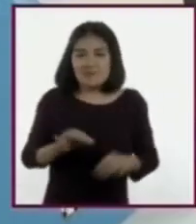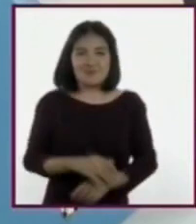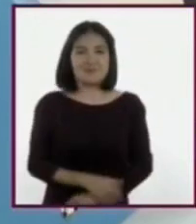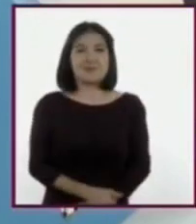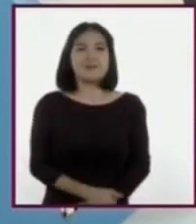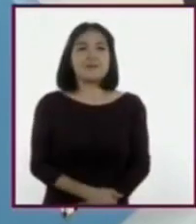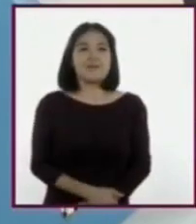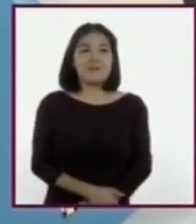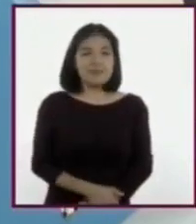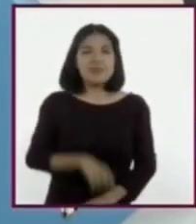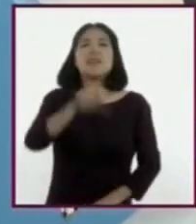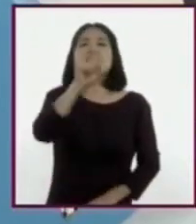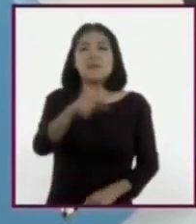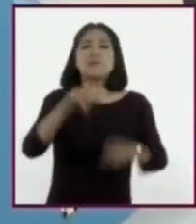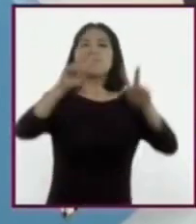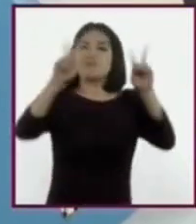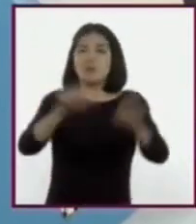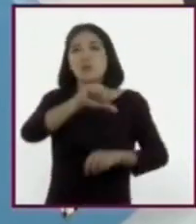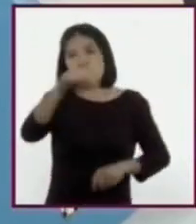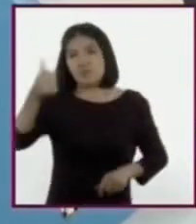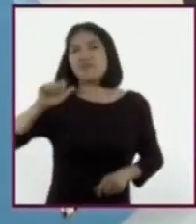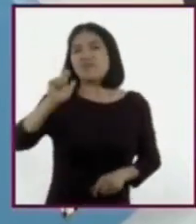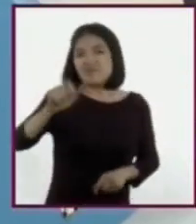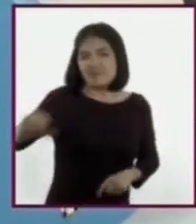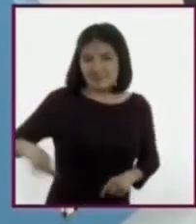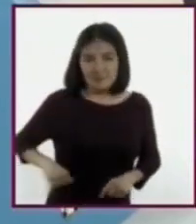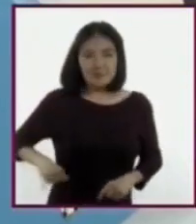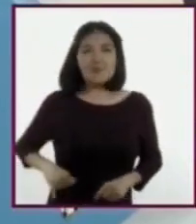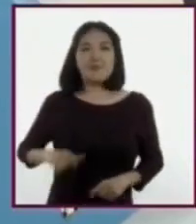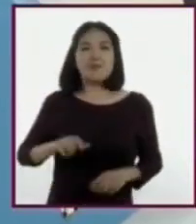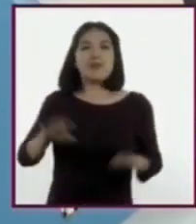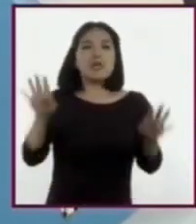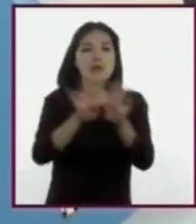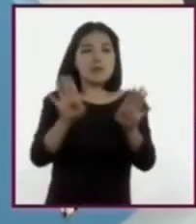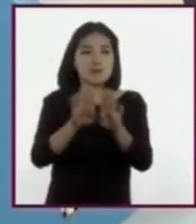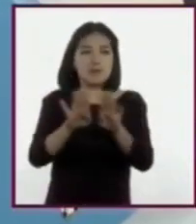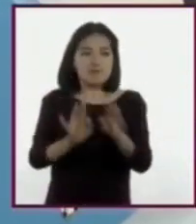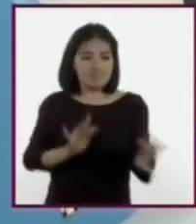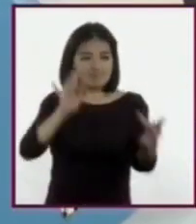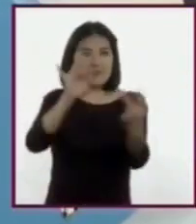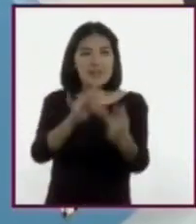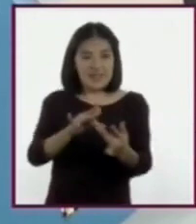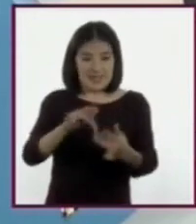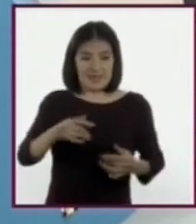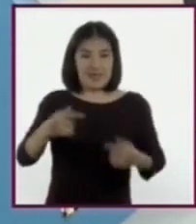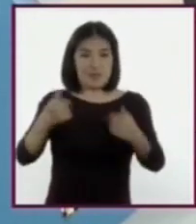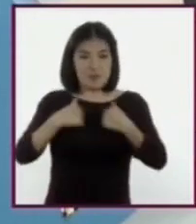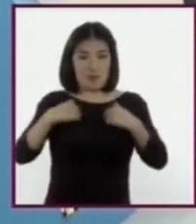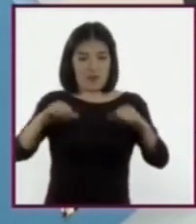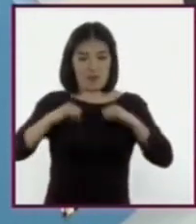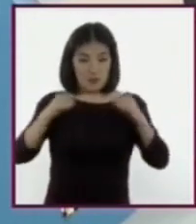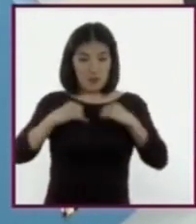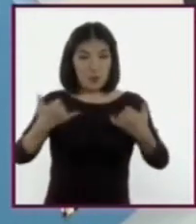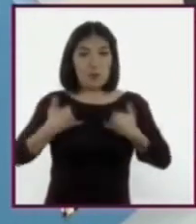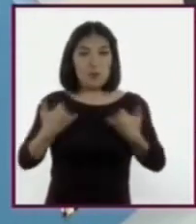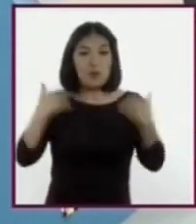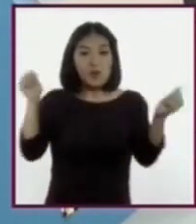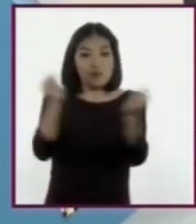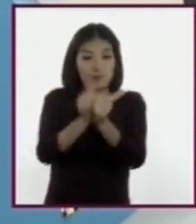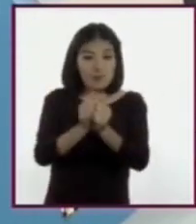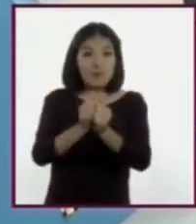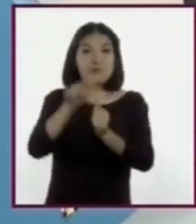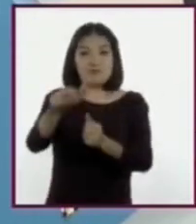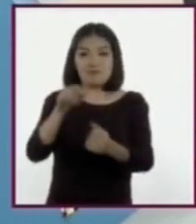Hay otro tema interesante. La relación de los adolescentes con la tecnología. Hoy es constante e